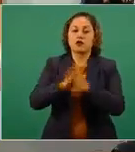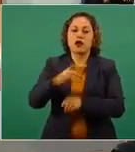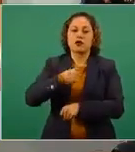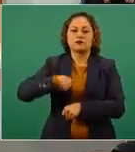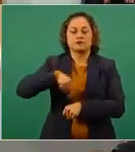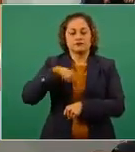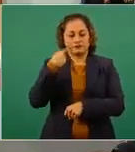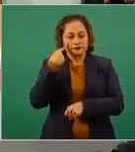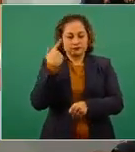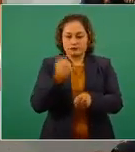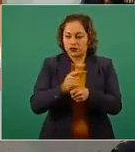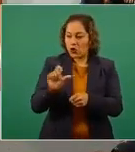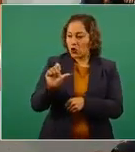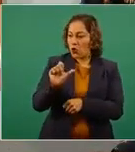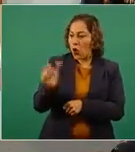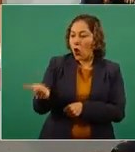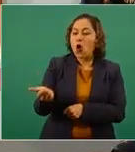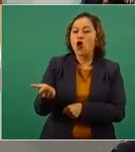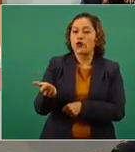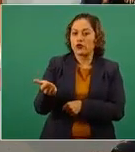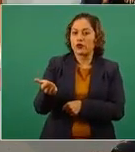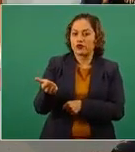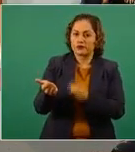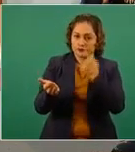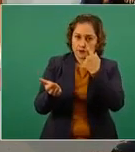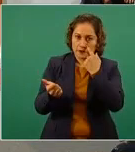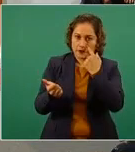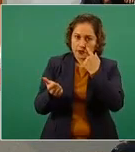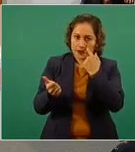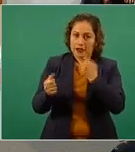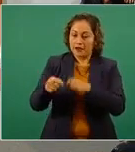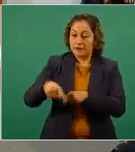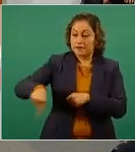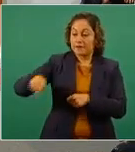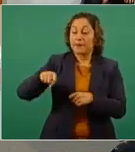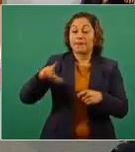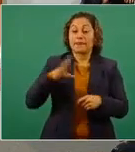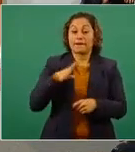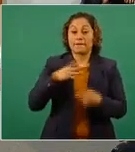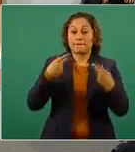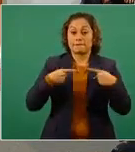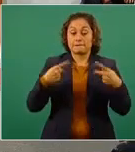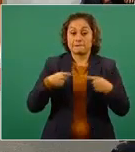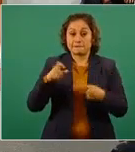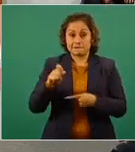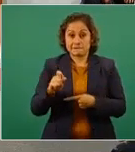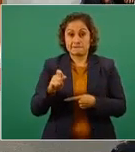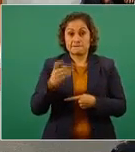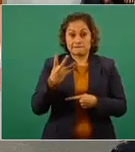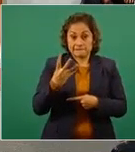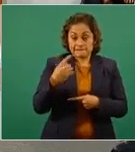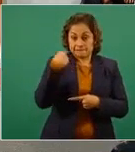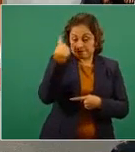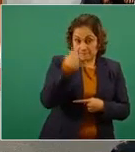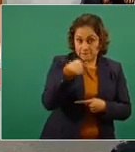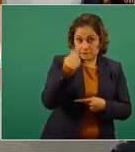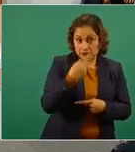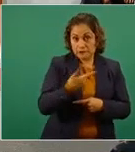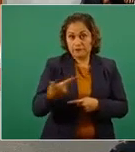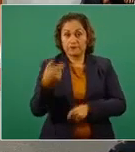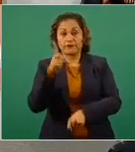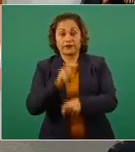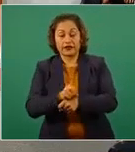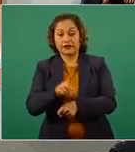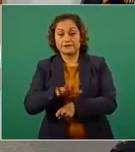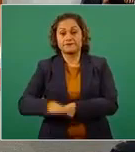combustibles alternos. Se implementaron guardias 24-7 en la Red Nacional de Transmisión y también en las centrales eléctricas y